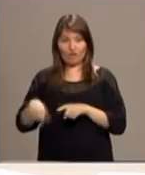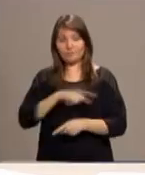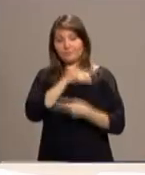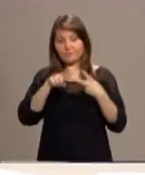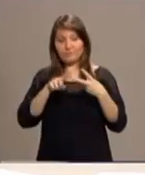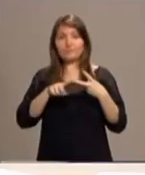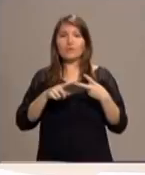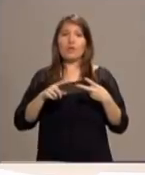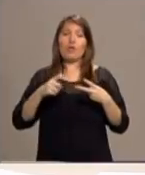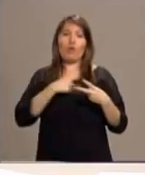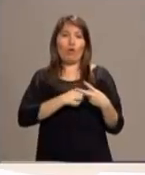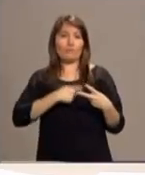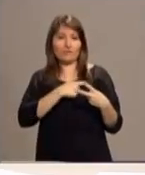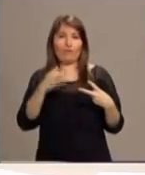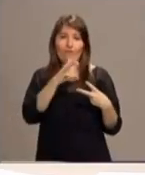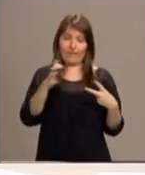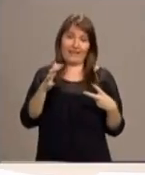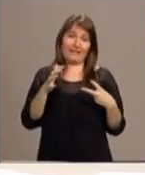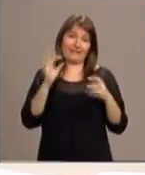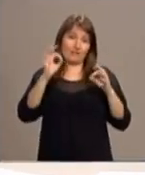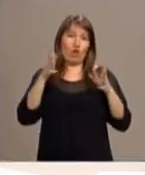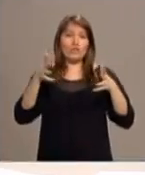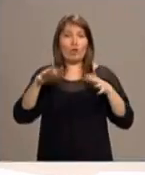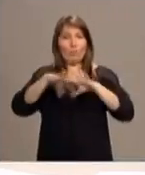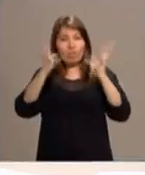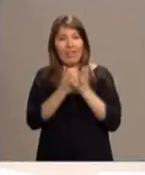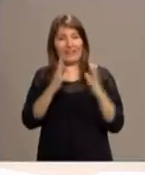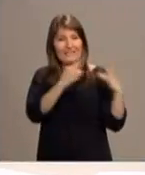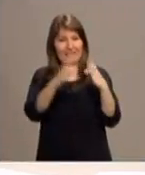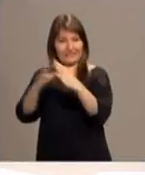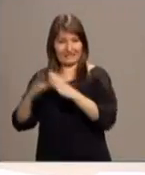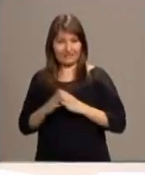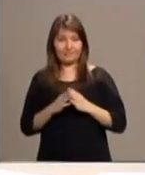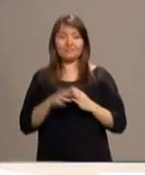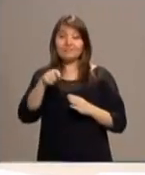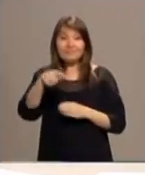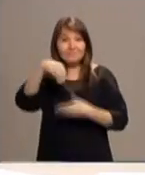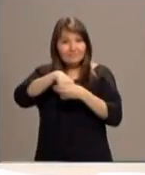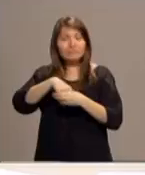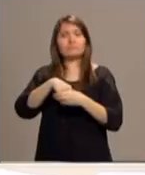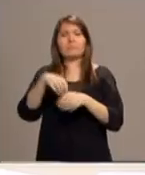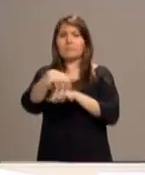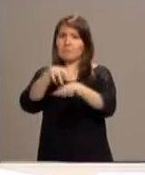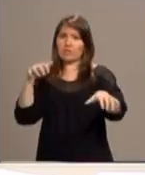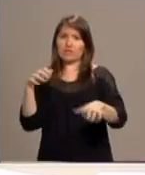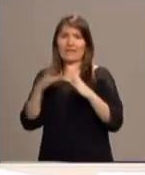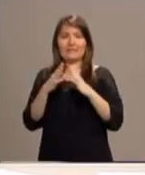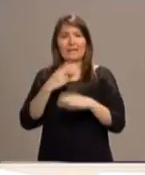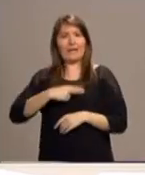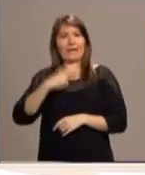Comisión Fe y Constitución del Consejo Mundial de Iglesias. En el Consejo Mundial de Iglesias están representadas la mayoría de iglesias no católicas.